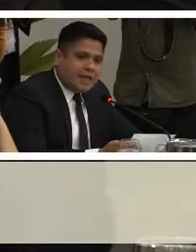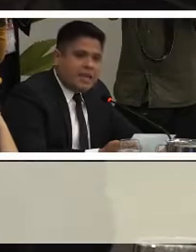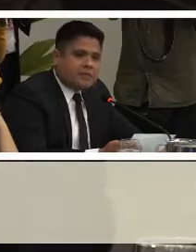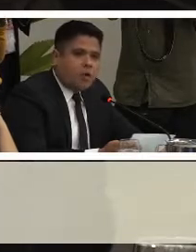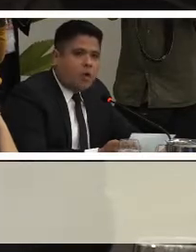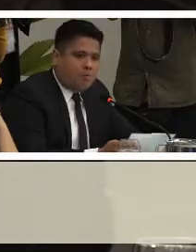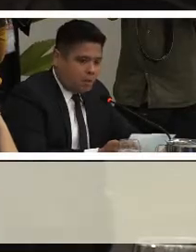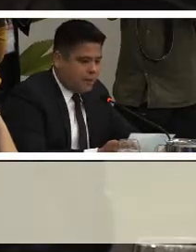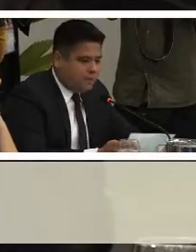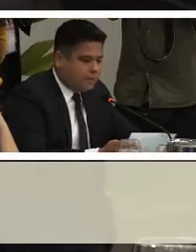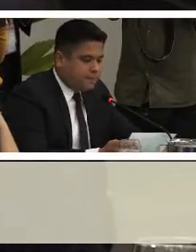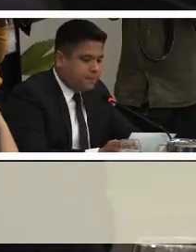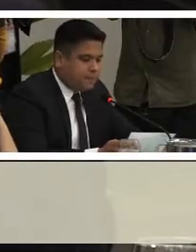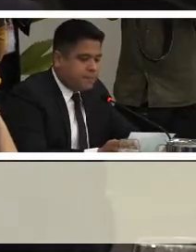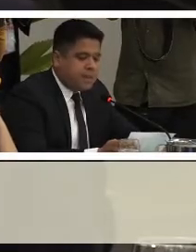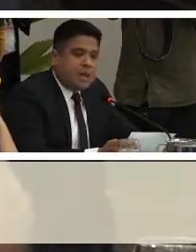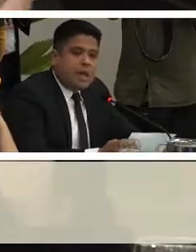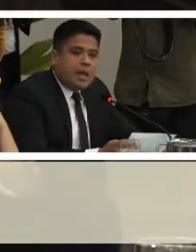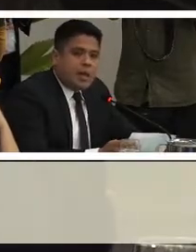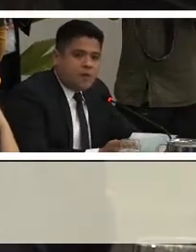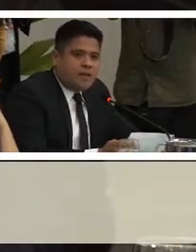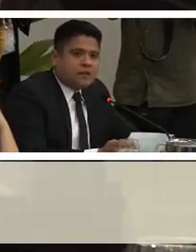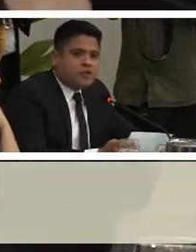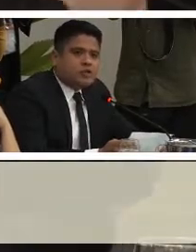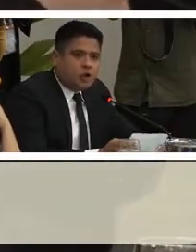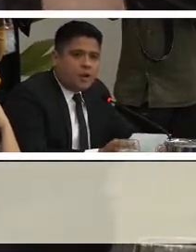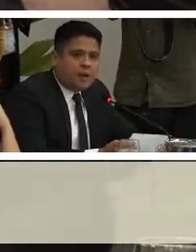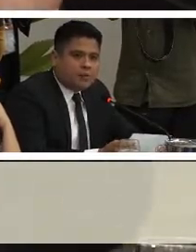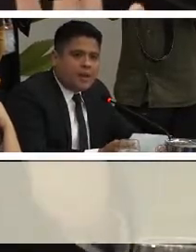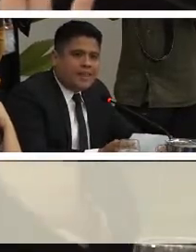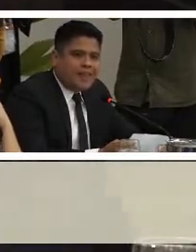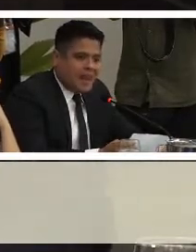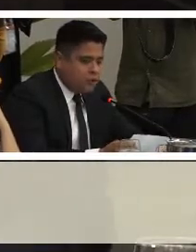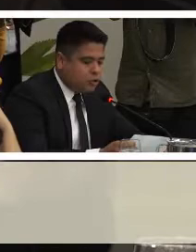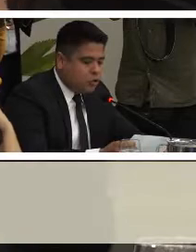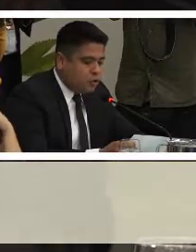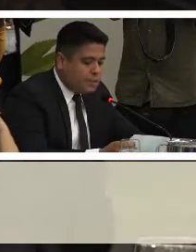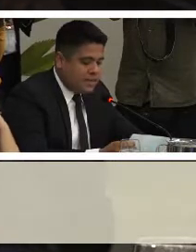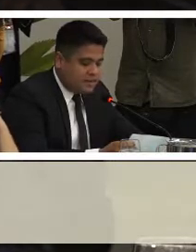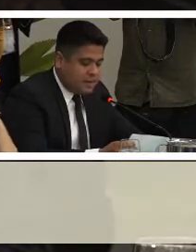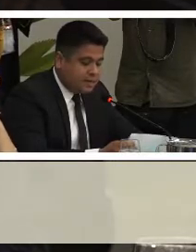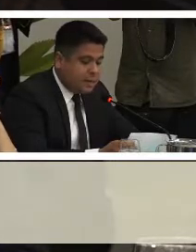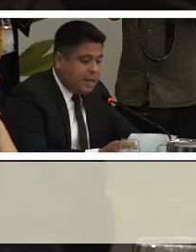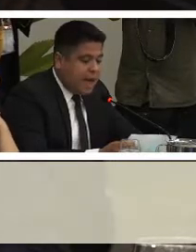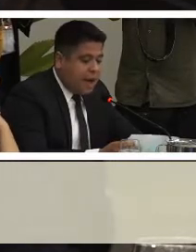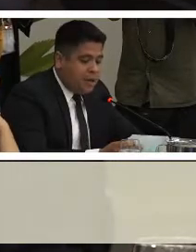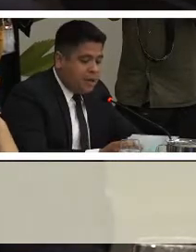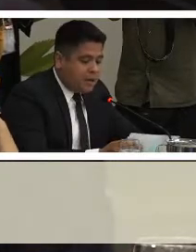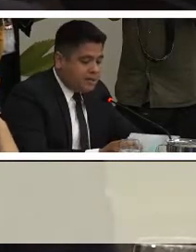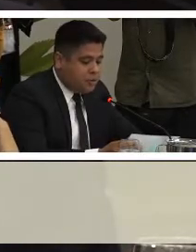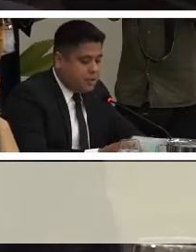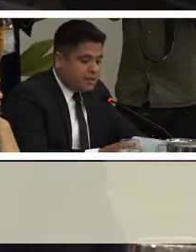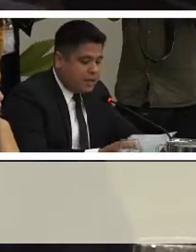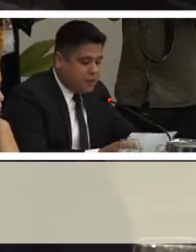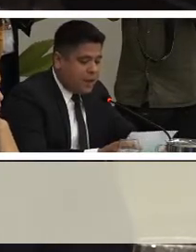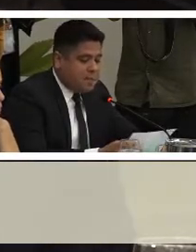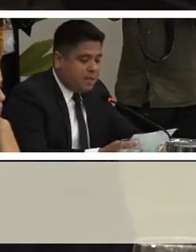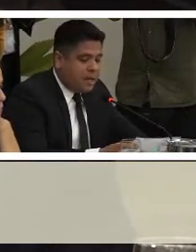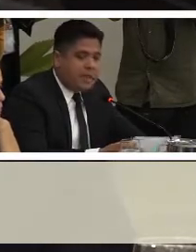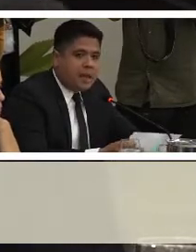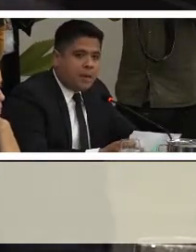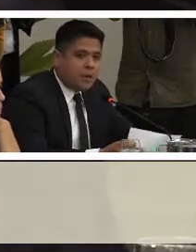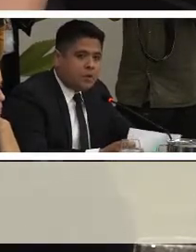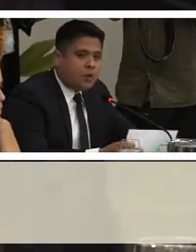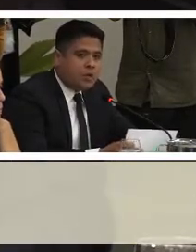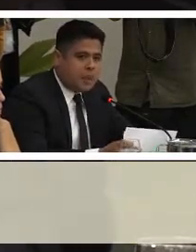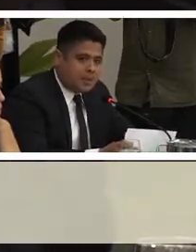regalías o favores. La Confederación Sordos de Venezuela desde el año 2017 ha venido realizando investigaciones en